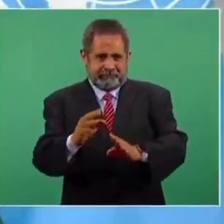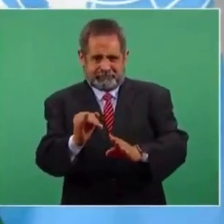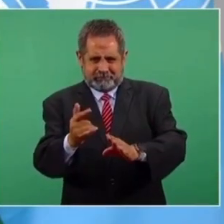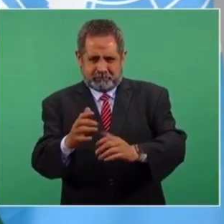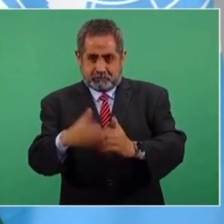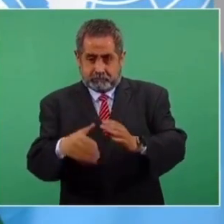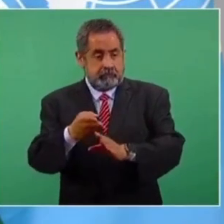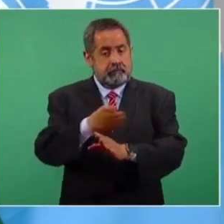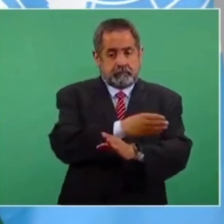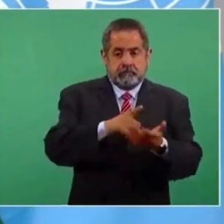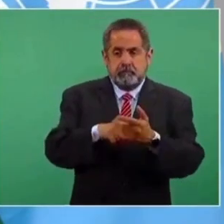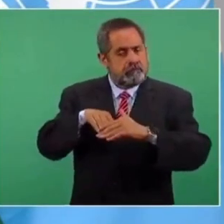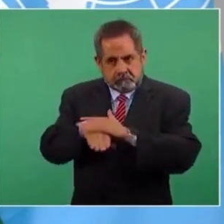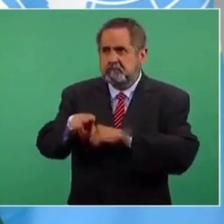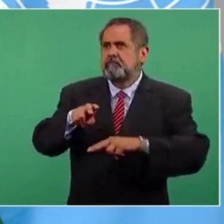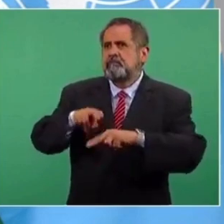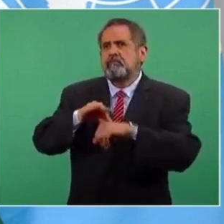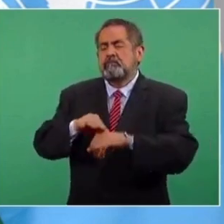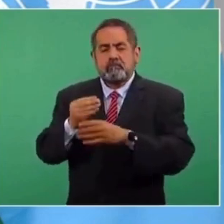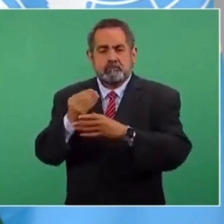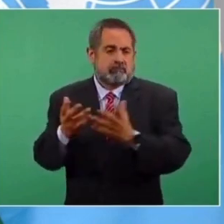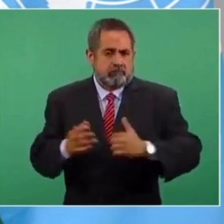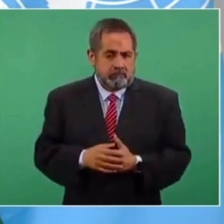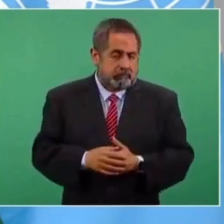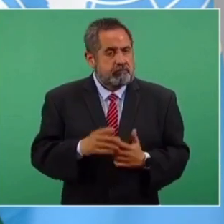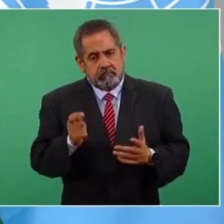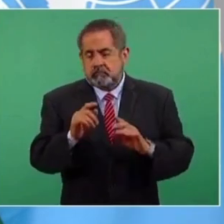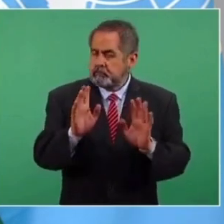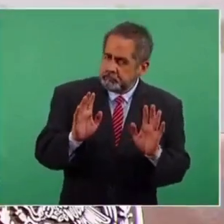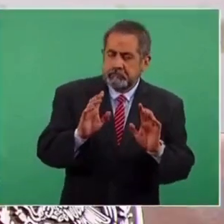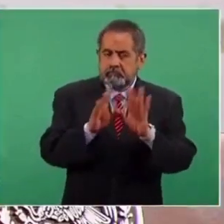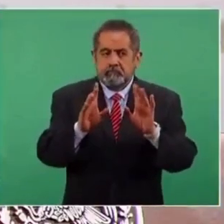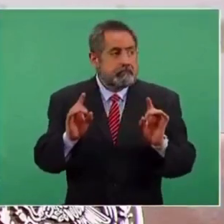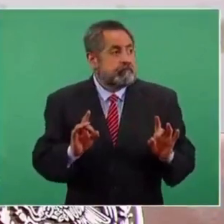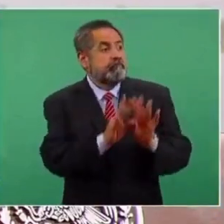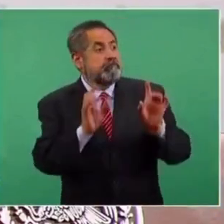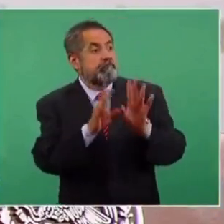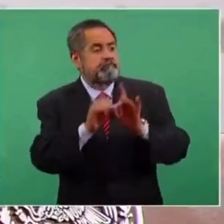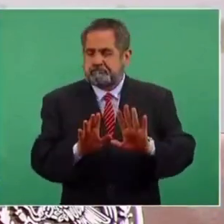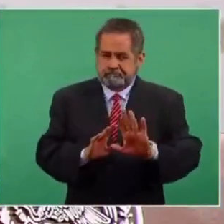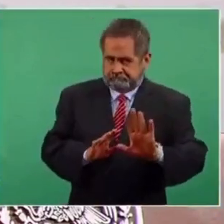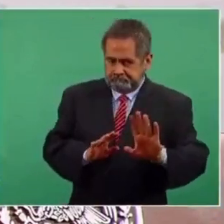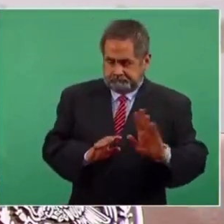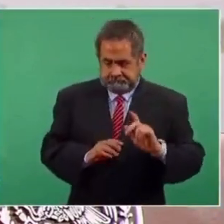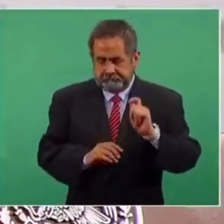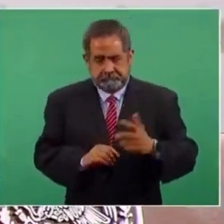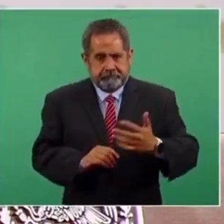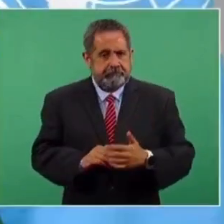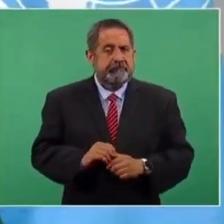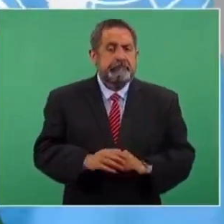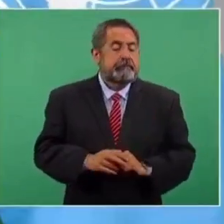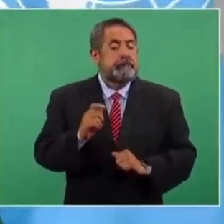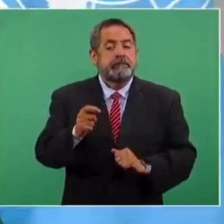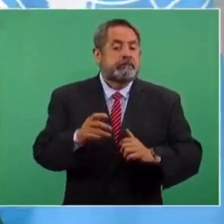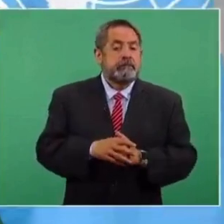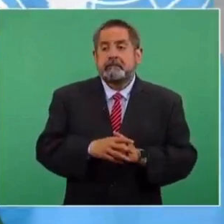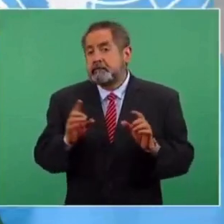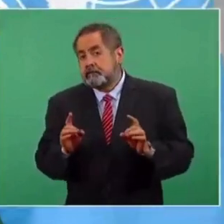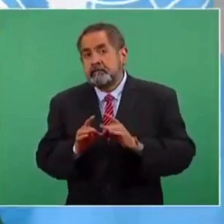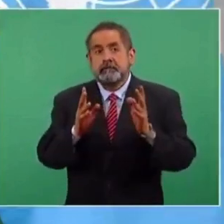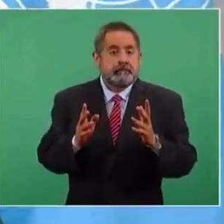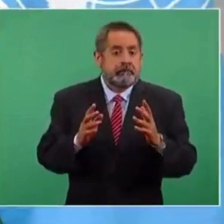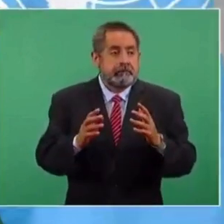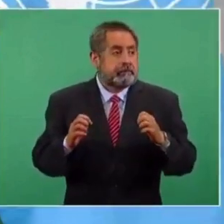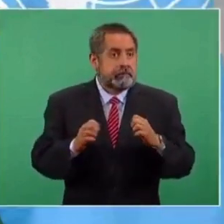tener ya clases presenciales. Desde luego, si no tenemos imprevistos, si no tenemos una situación